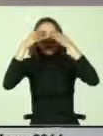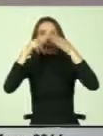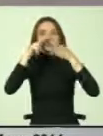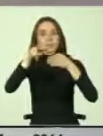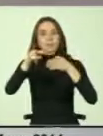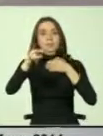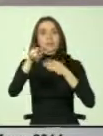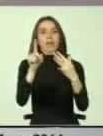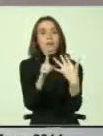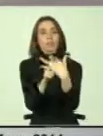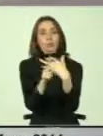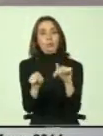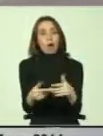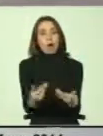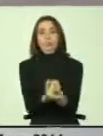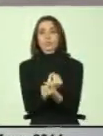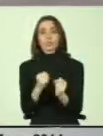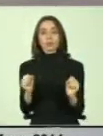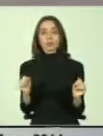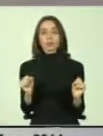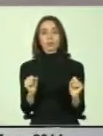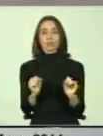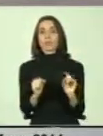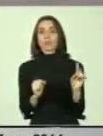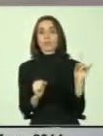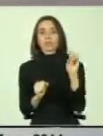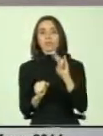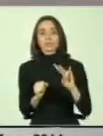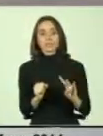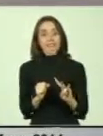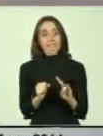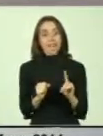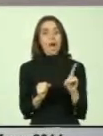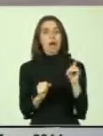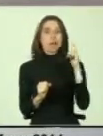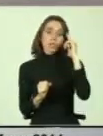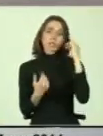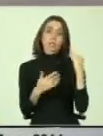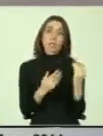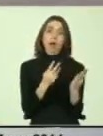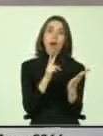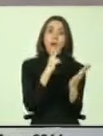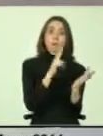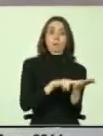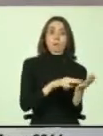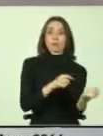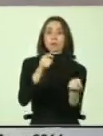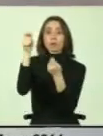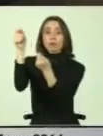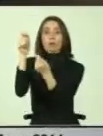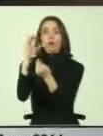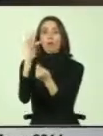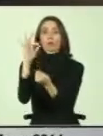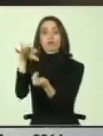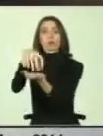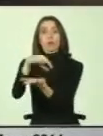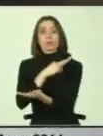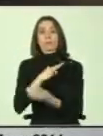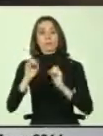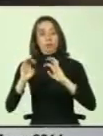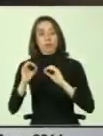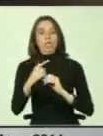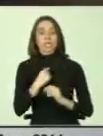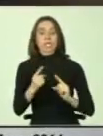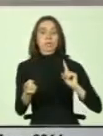resulta imposible. Por tanto, la posición de Senaris, pensando, ya habíamos oficiado al Ministerio de Educación, y hemos intentado los mayores esfuerzos